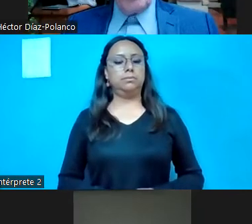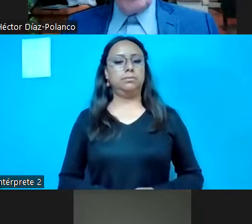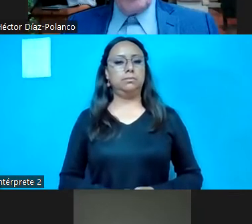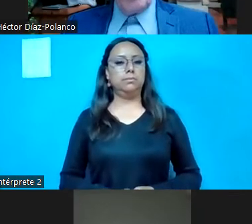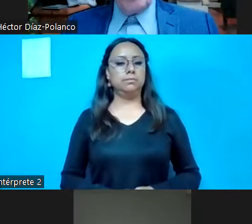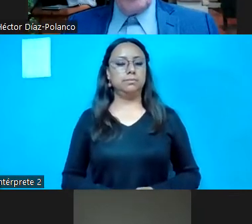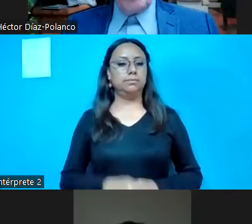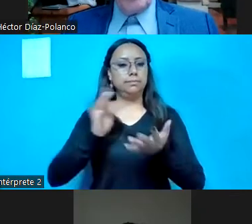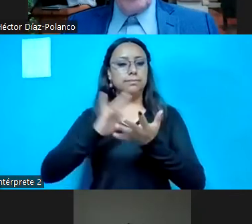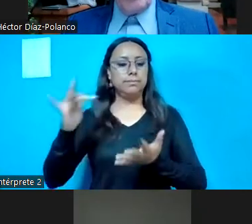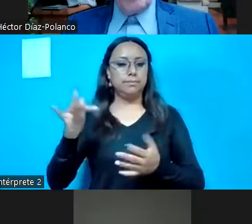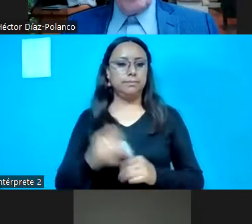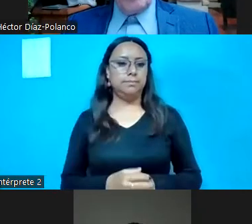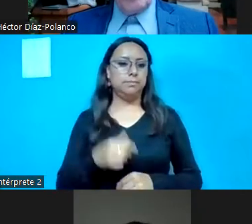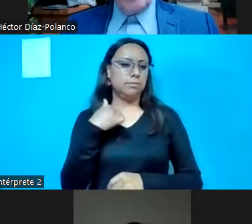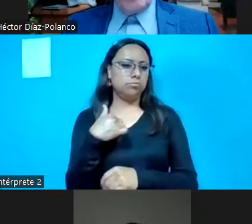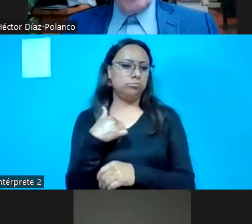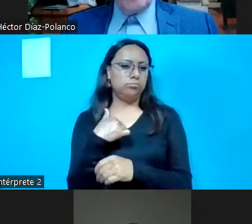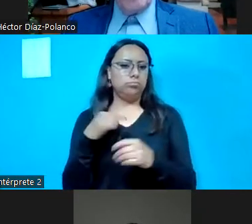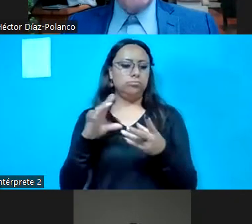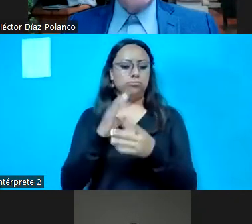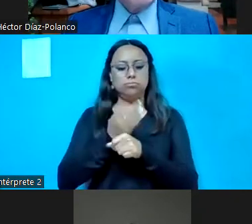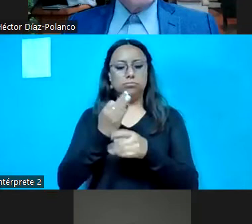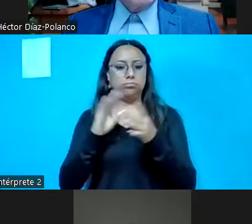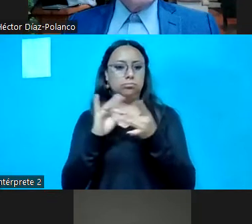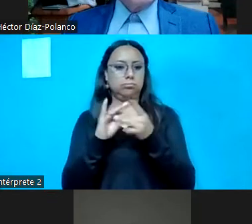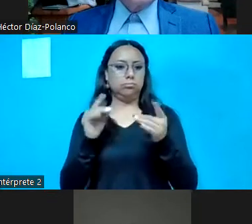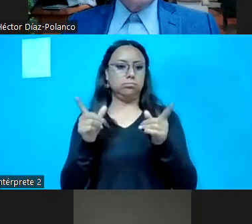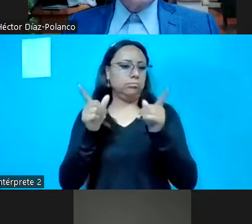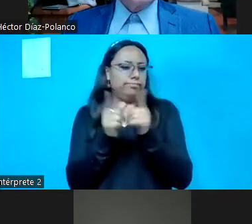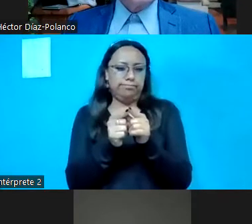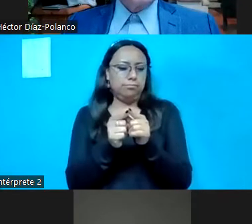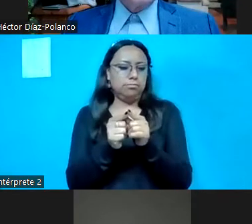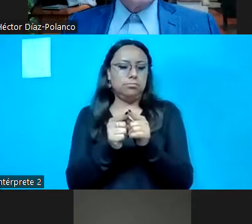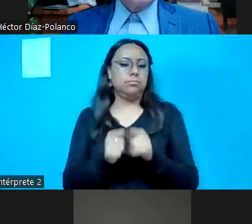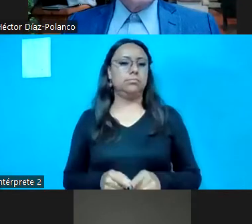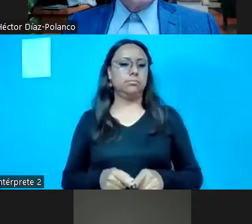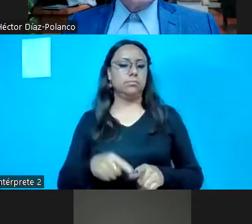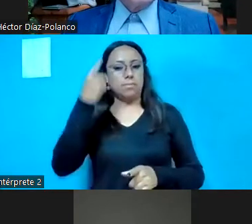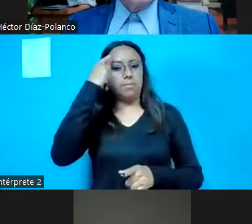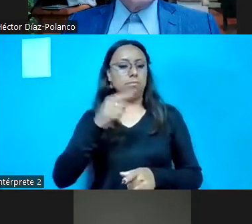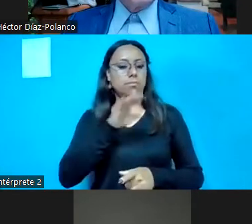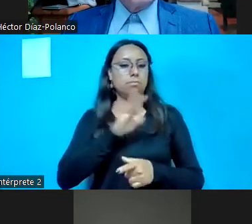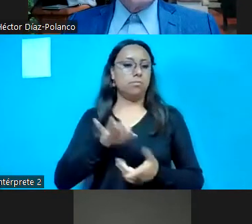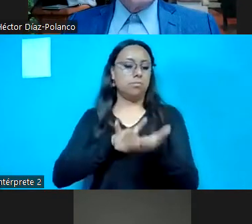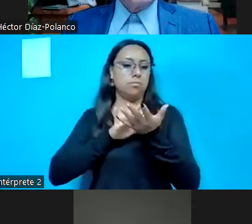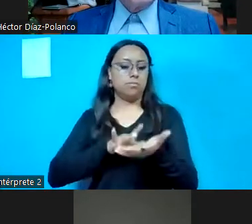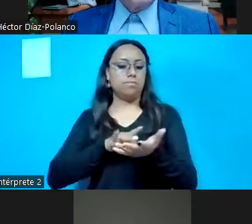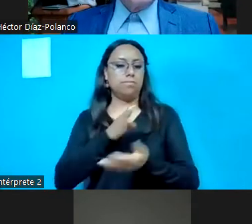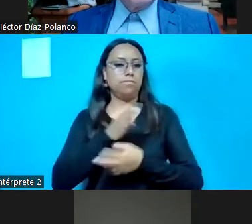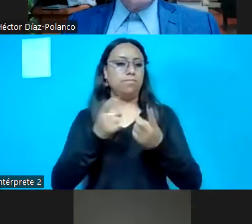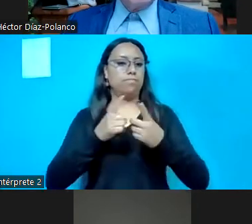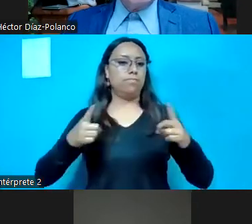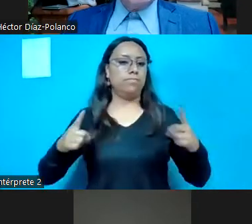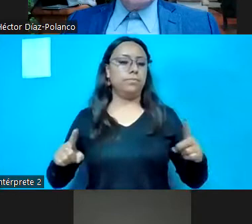Gracias, de manera muy breve y para abonar en el buen desarrollo de las